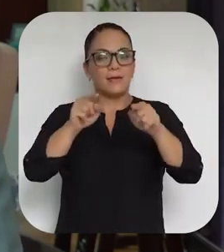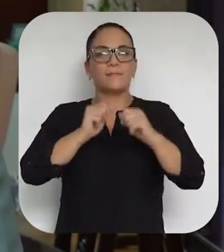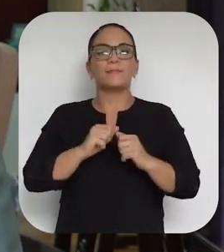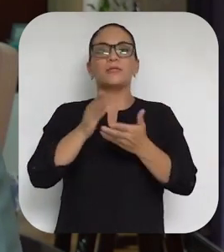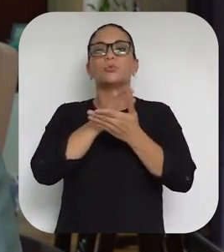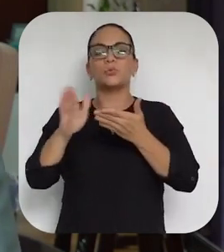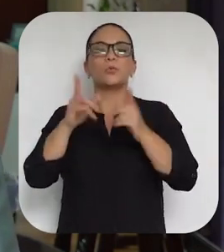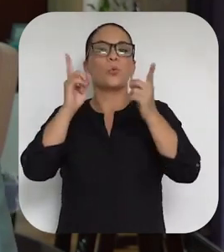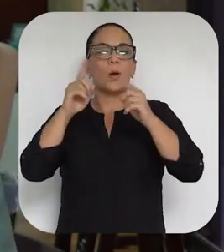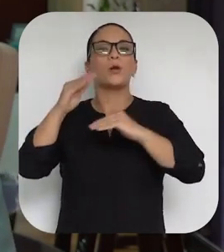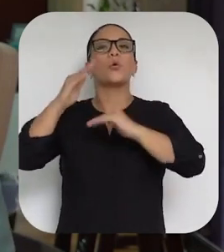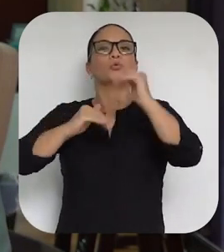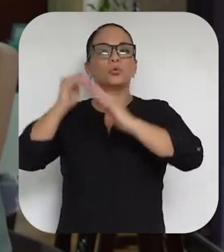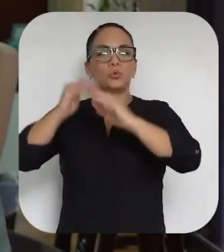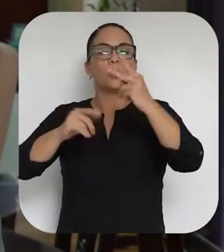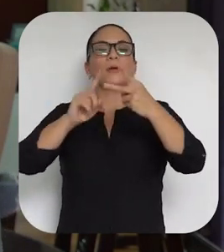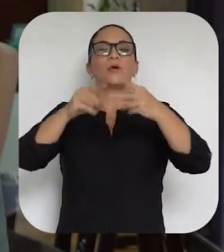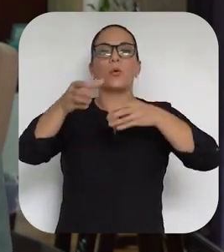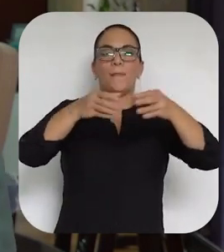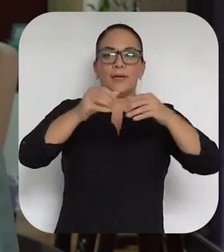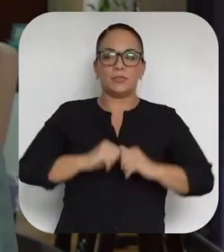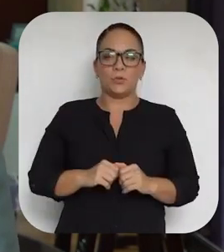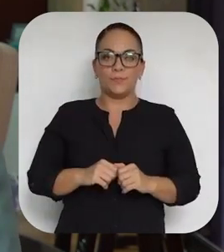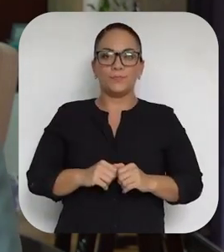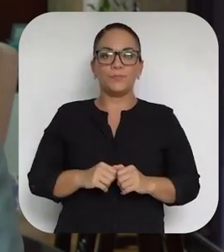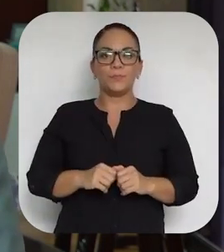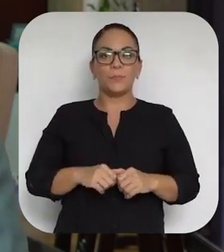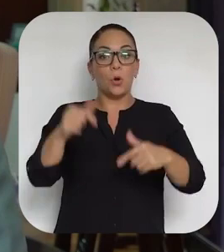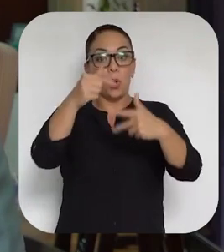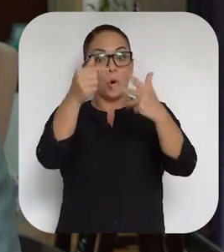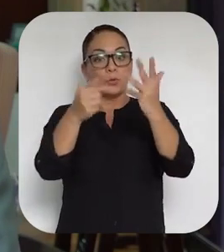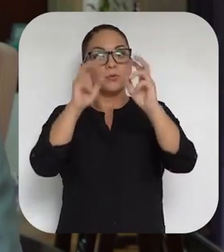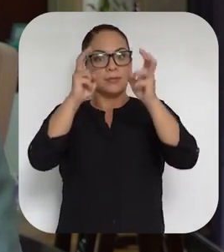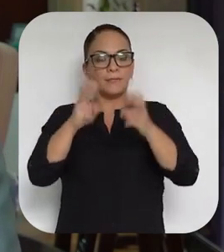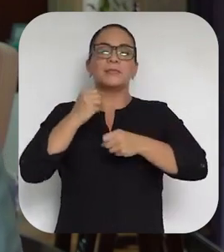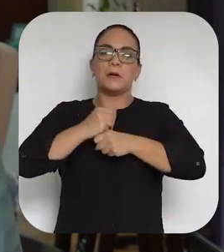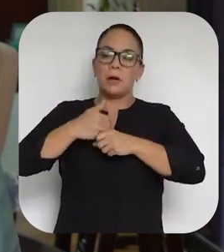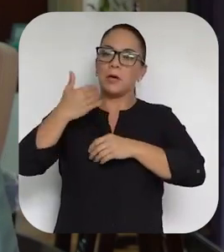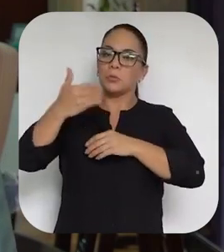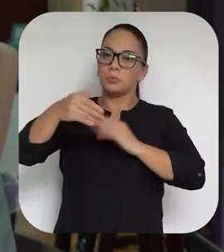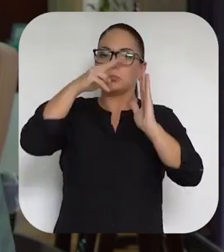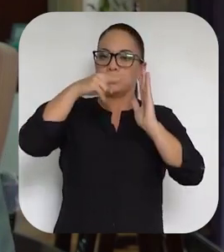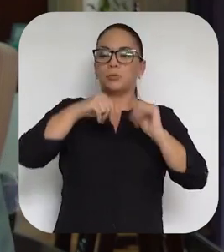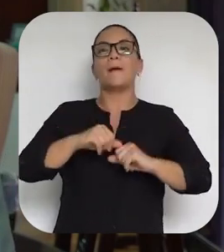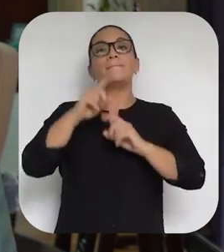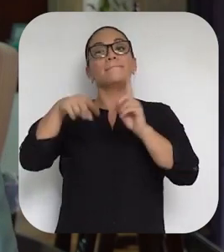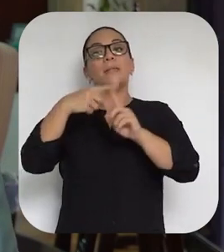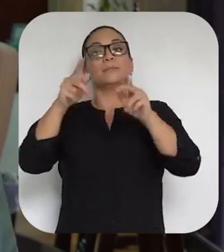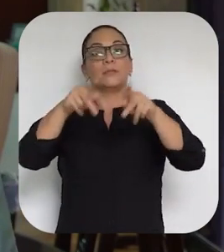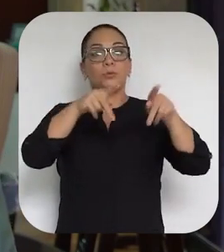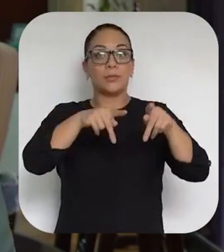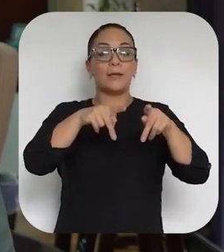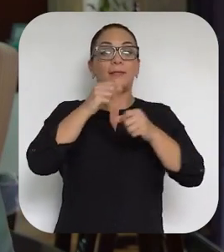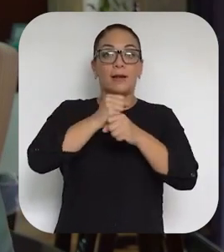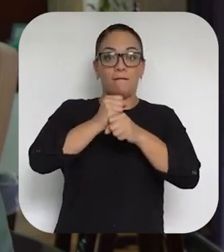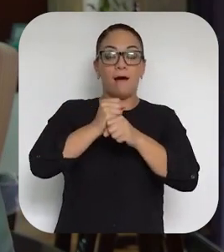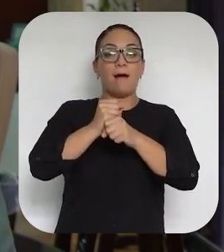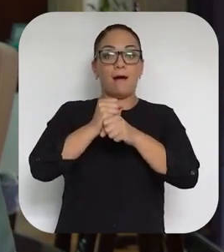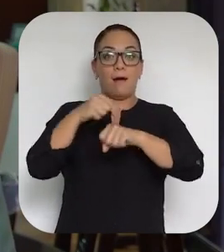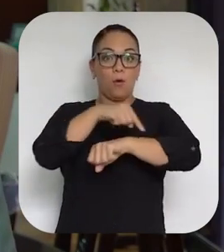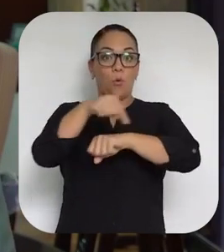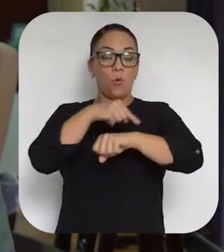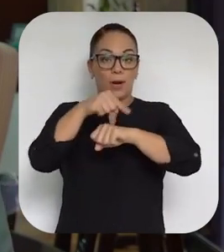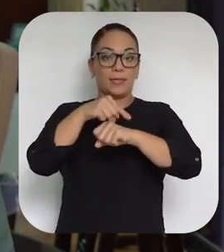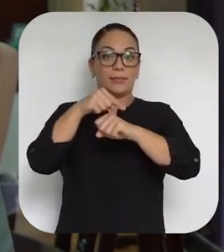construcción y comercio. Los demás puntos del proyecto se han venido trabajando, una compensación adicional, por ejemplo, para quien trabaje en estas jornadas